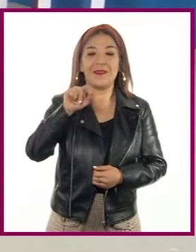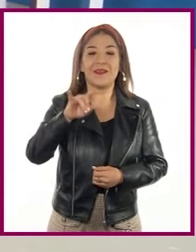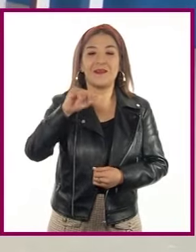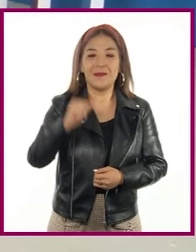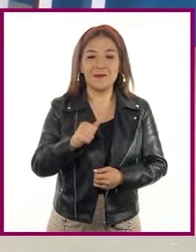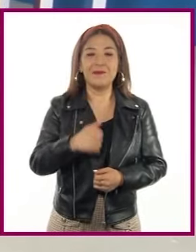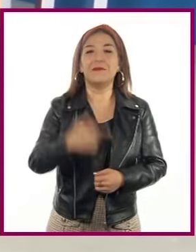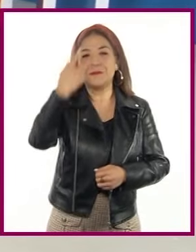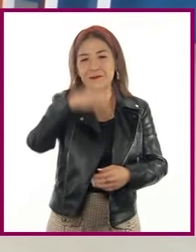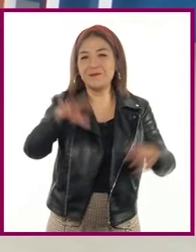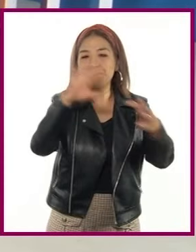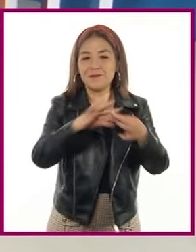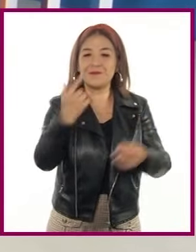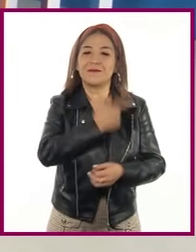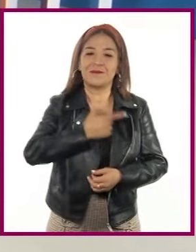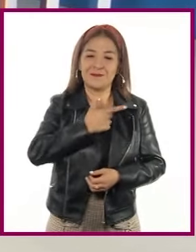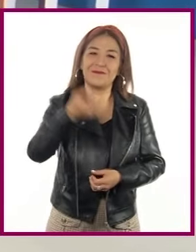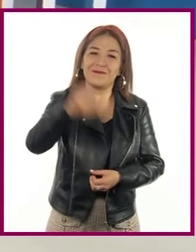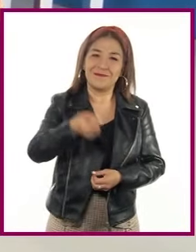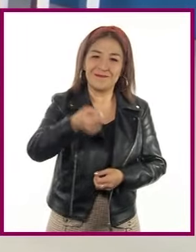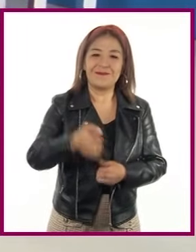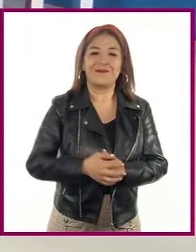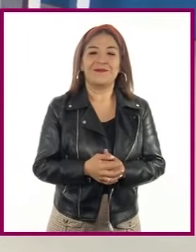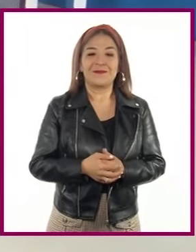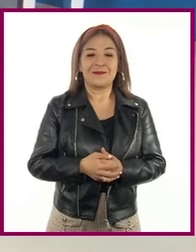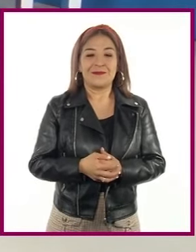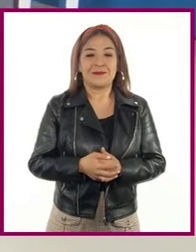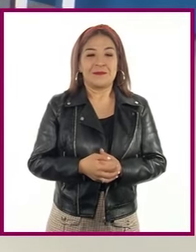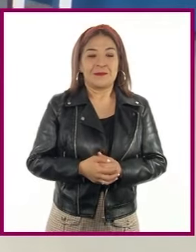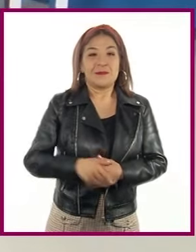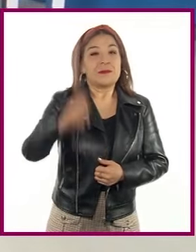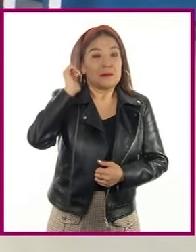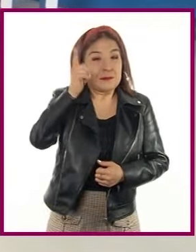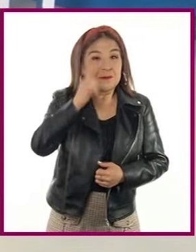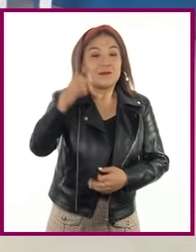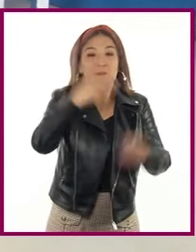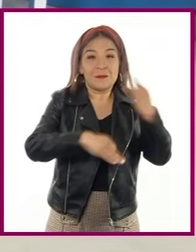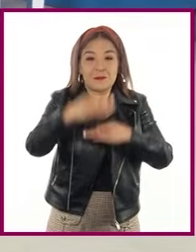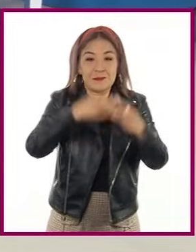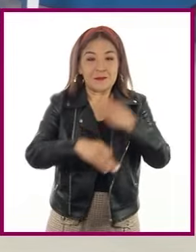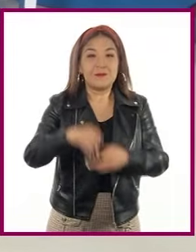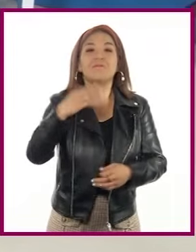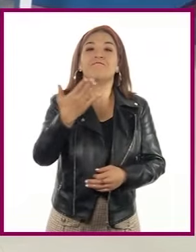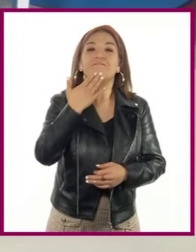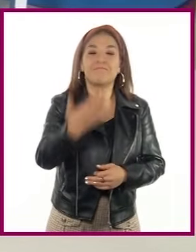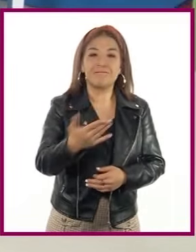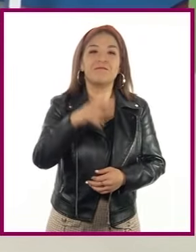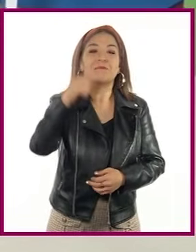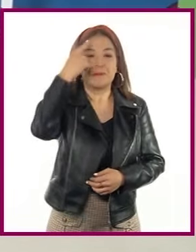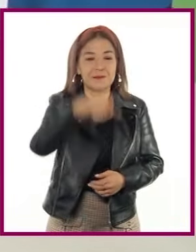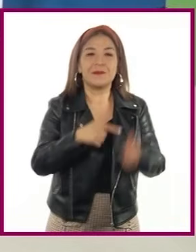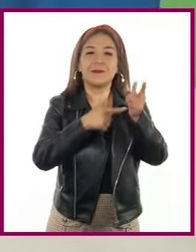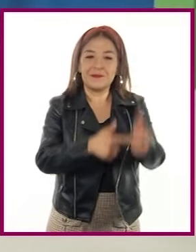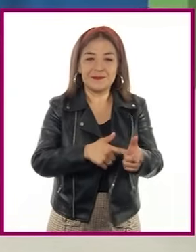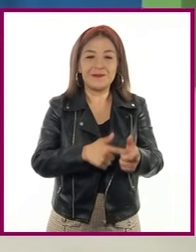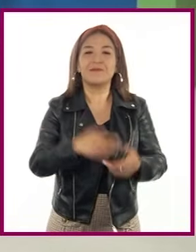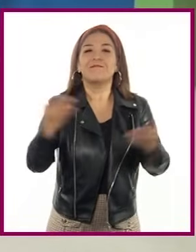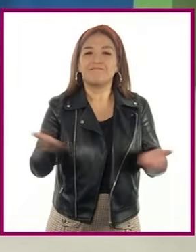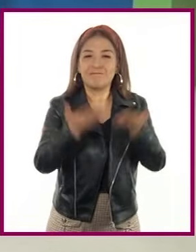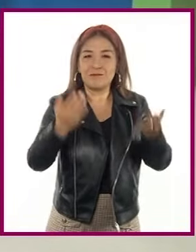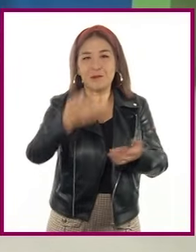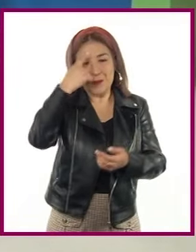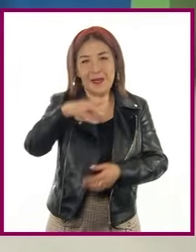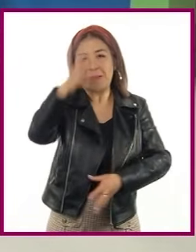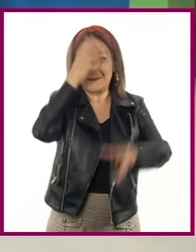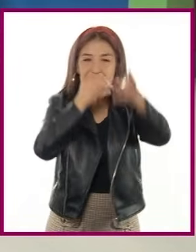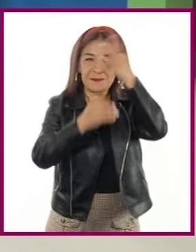su servidora. Es un gusto saludarles. Esperemos que todas y todos se encuentren con todo el entusiasmo y la energía para